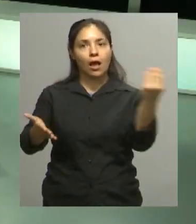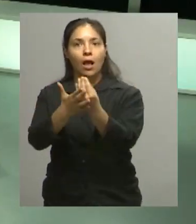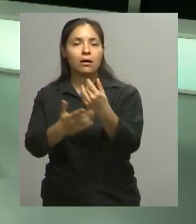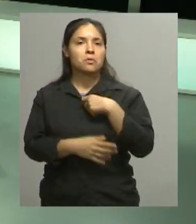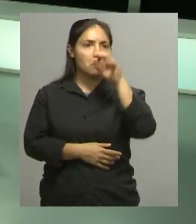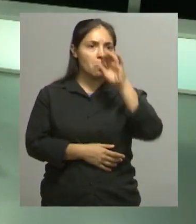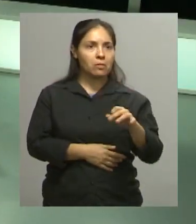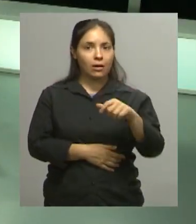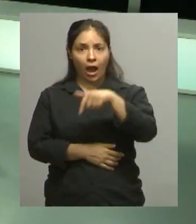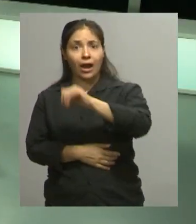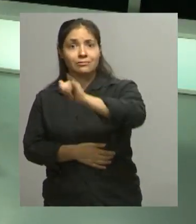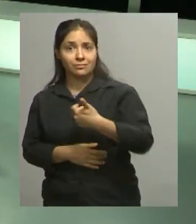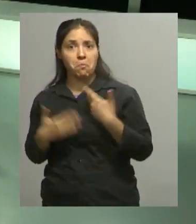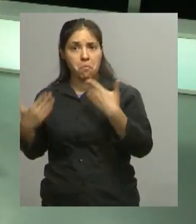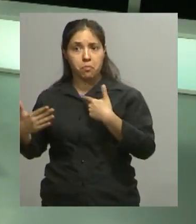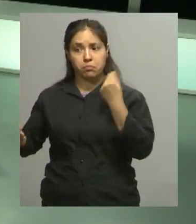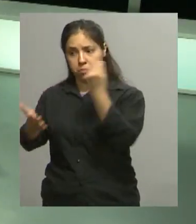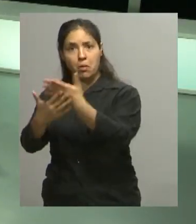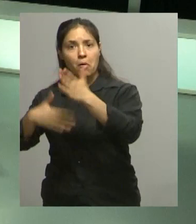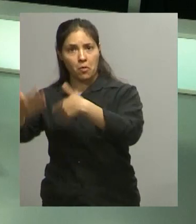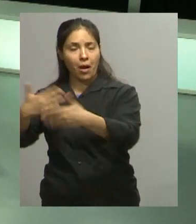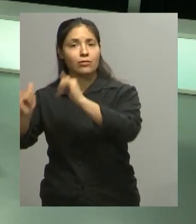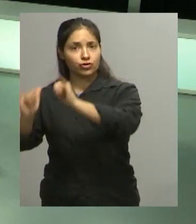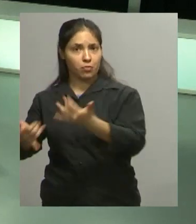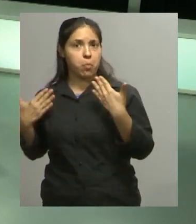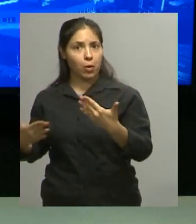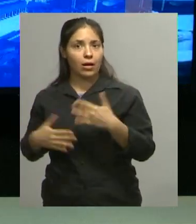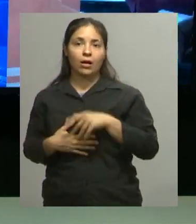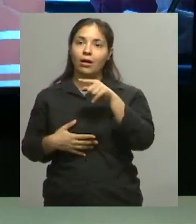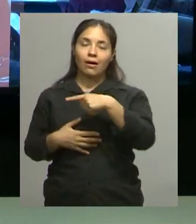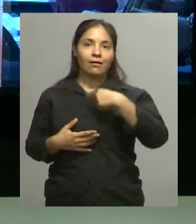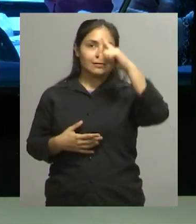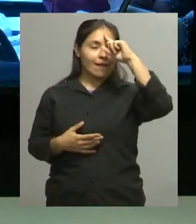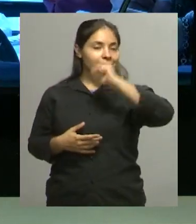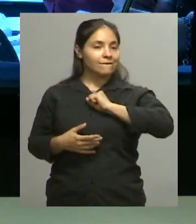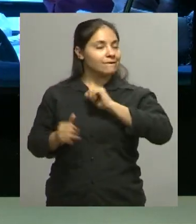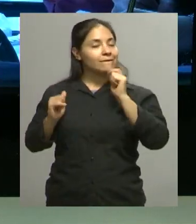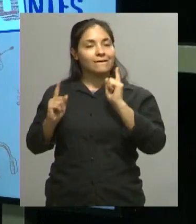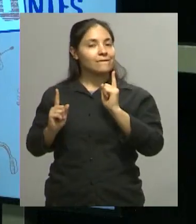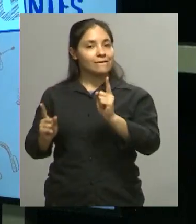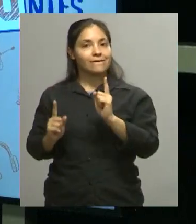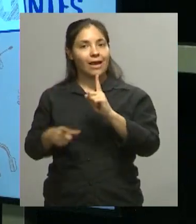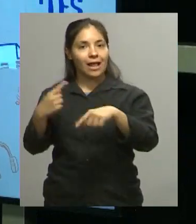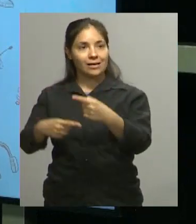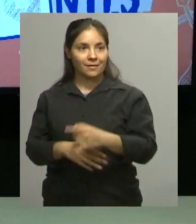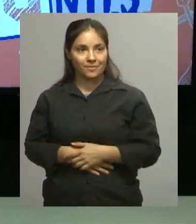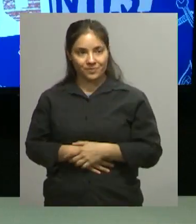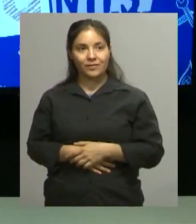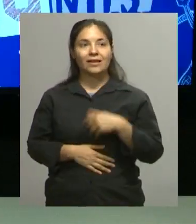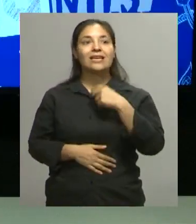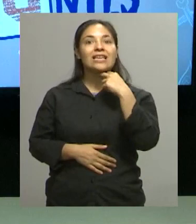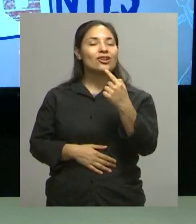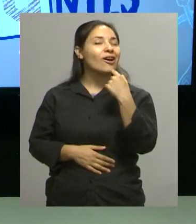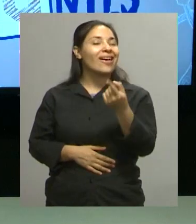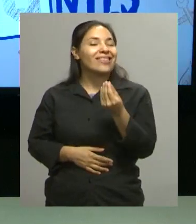Acá nosotros le dimos la oportunidad a todos los chicos Y a mí eso se me quedó ¿Qué dicen tus hijos? Mis hijos,